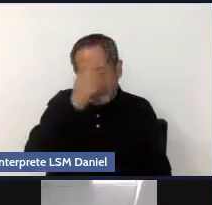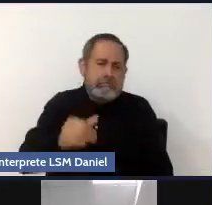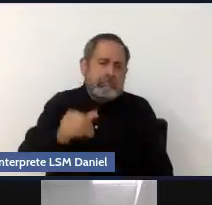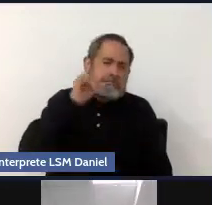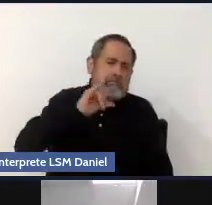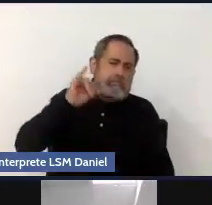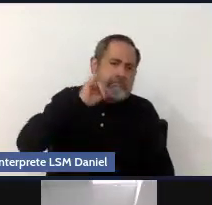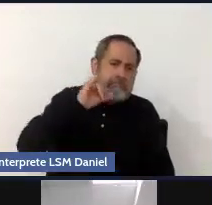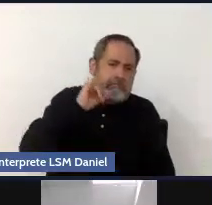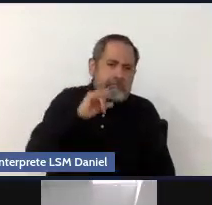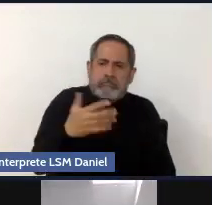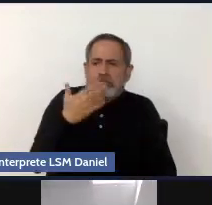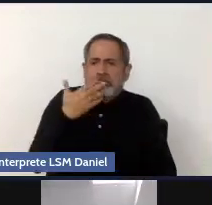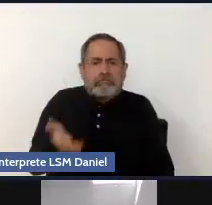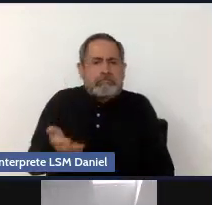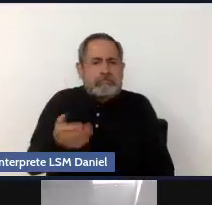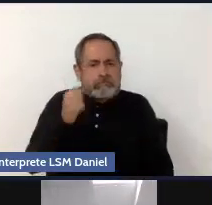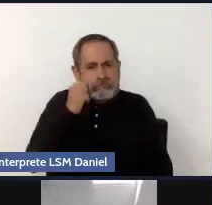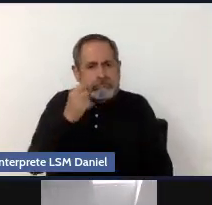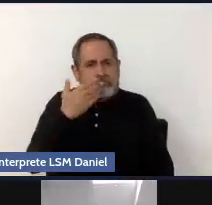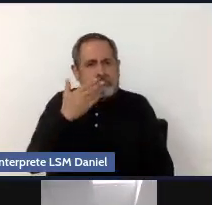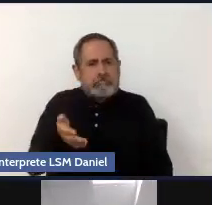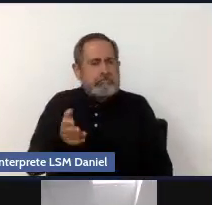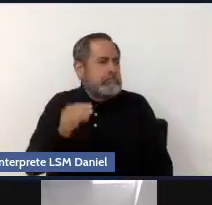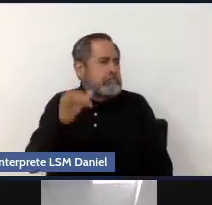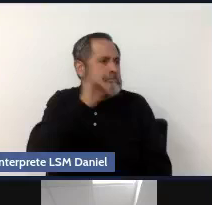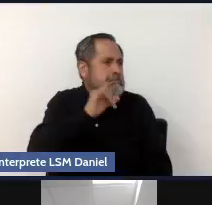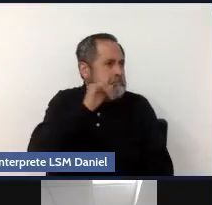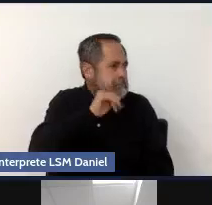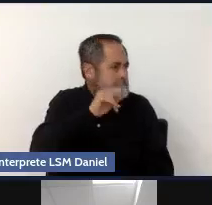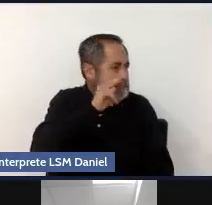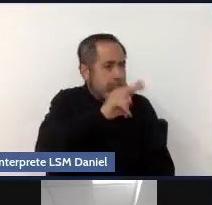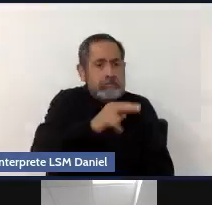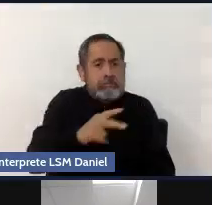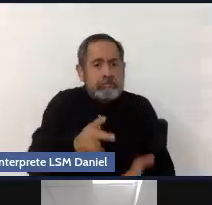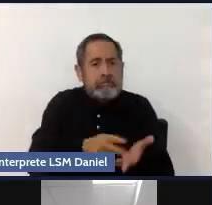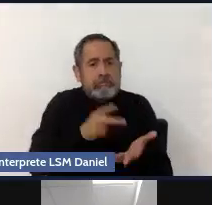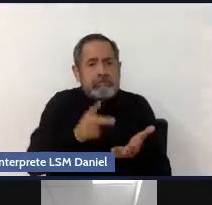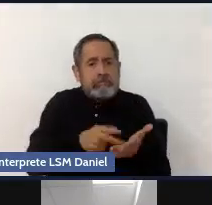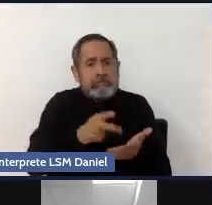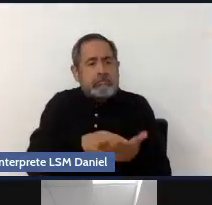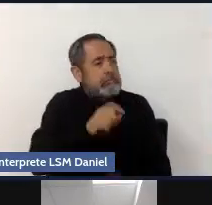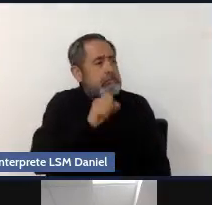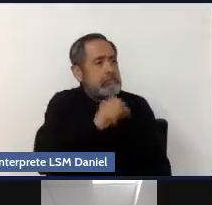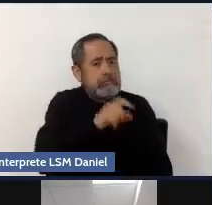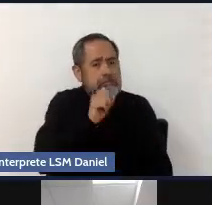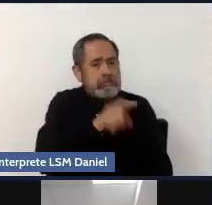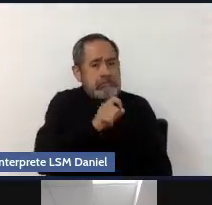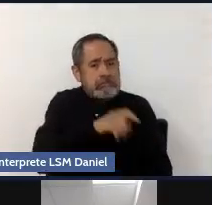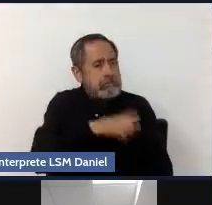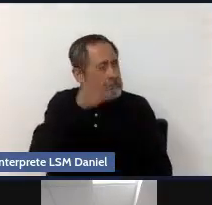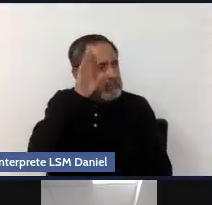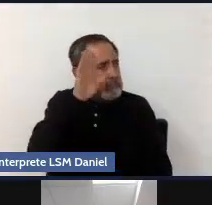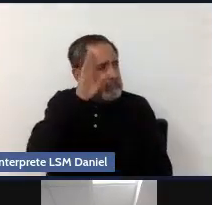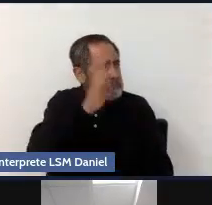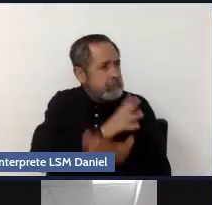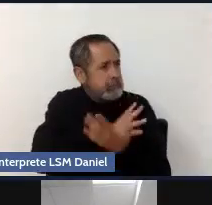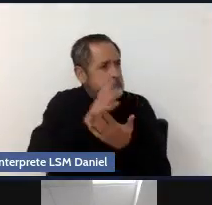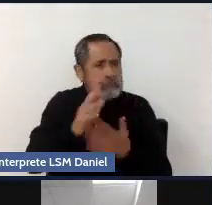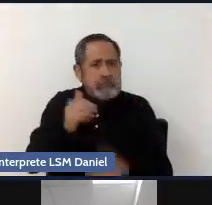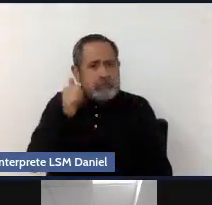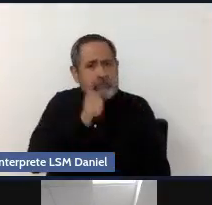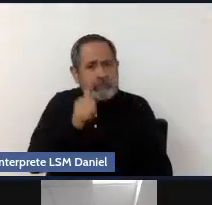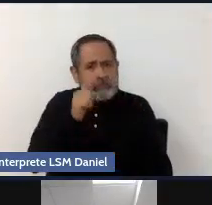pues, está bien consumir, que está bien si en mi entorno veo excesos, si veo